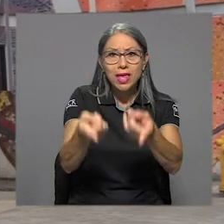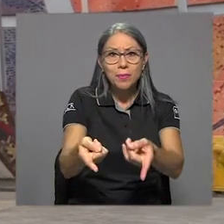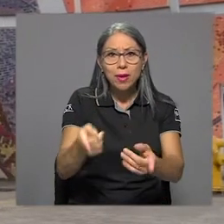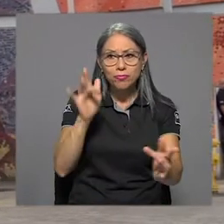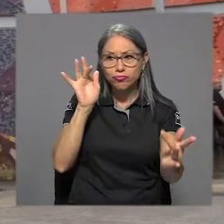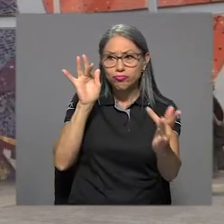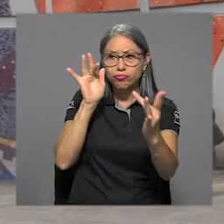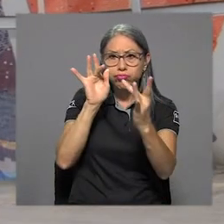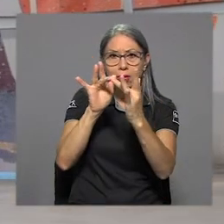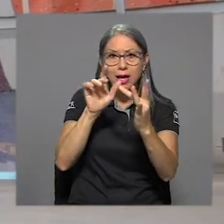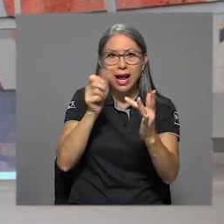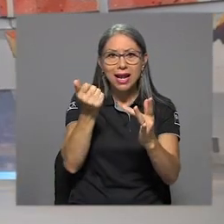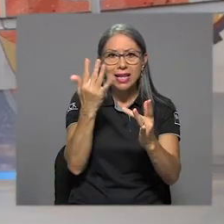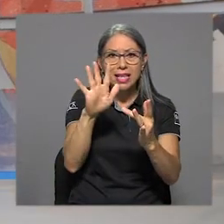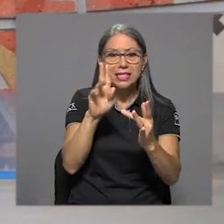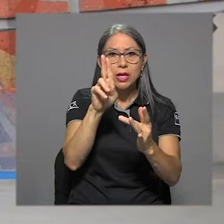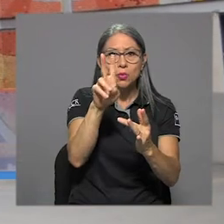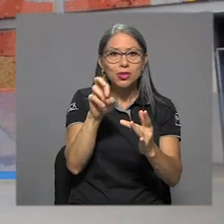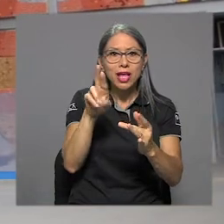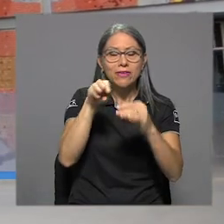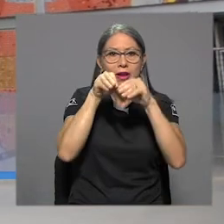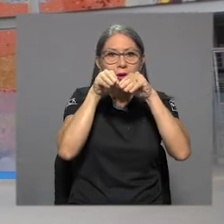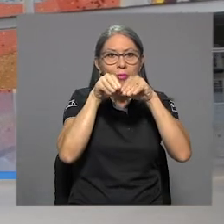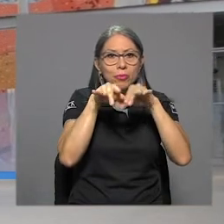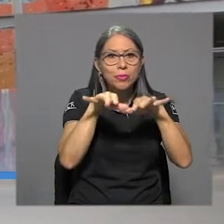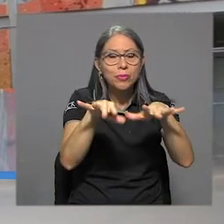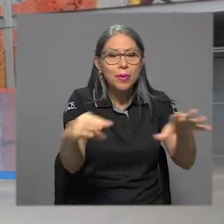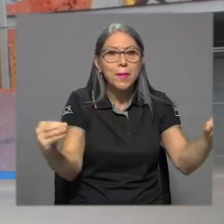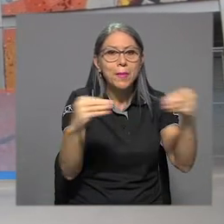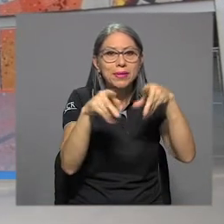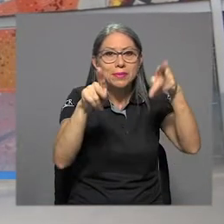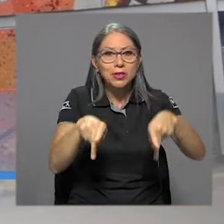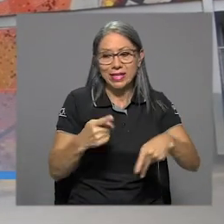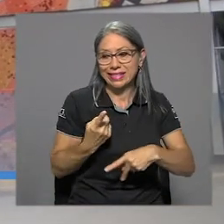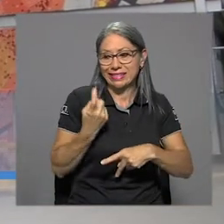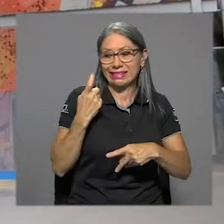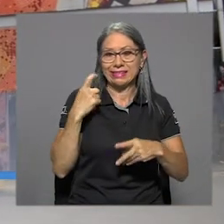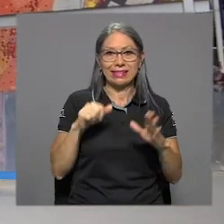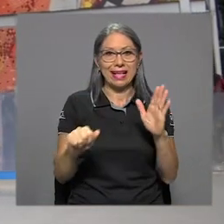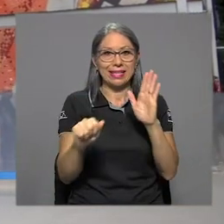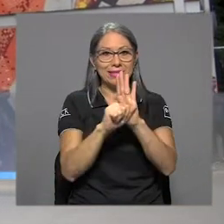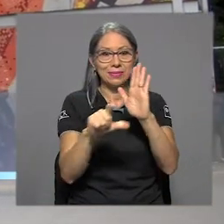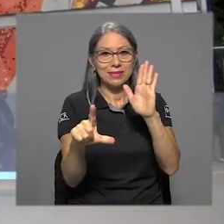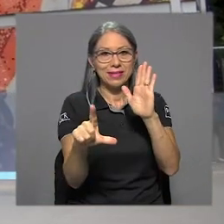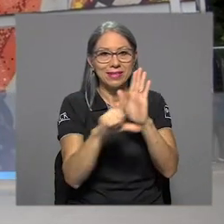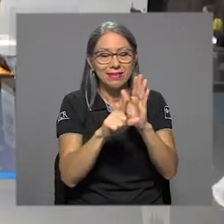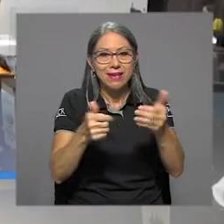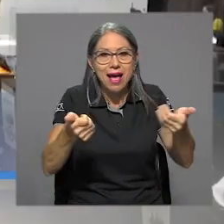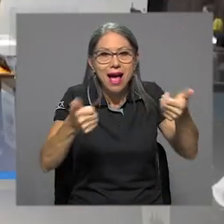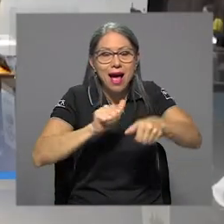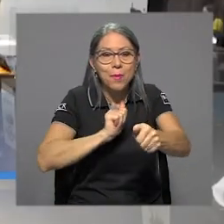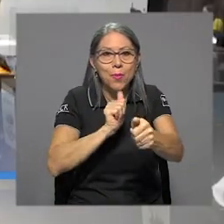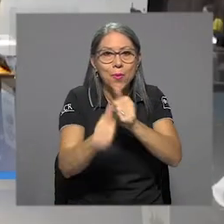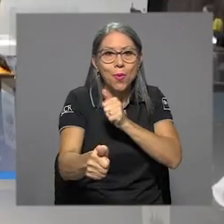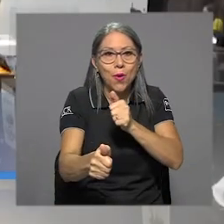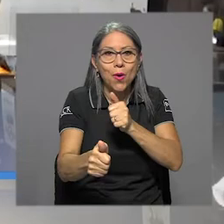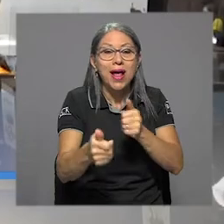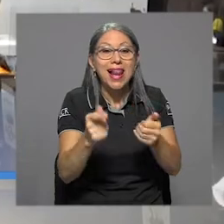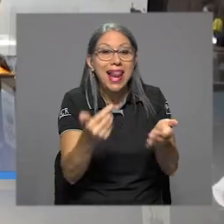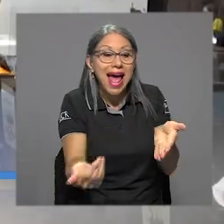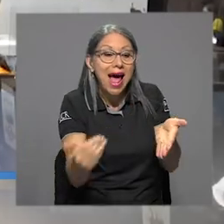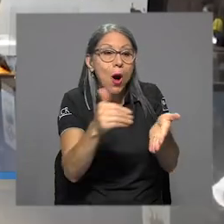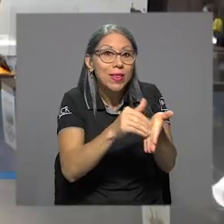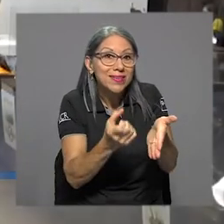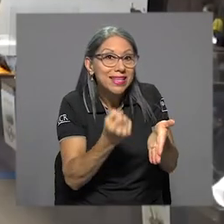Muy pronto la señal de Canal 15 UCR llegará a más personas. Recientemente, la Asamblea Legislativa